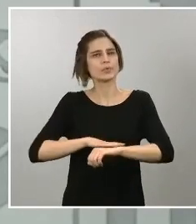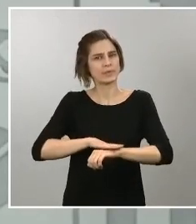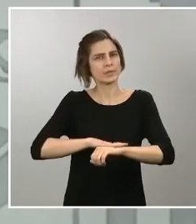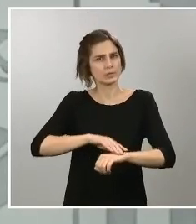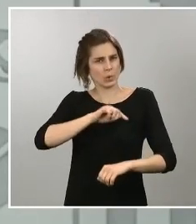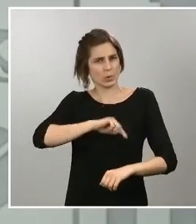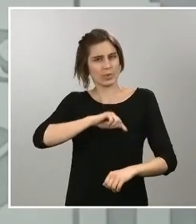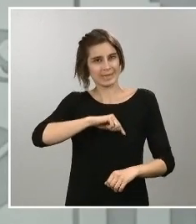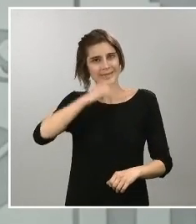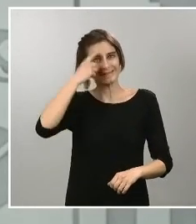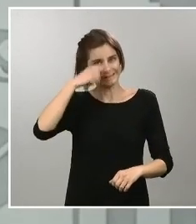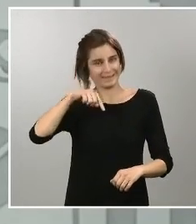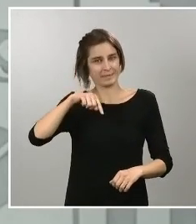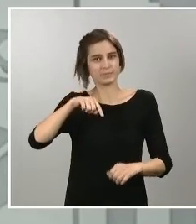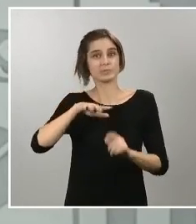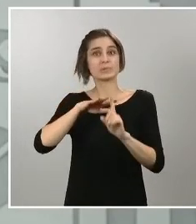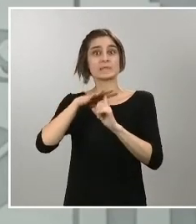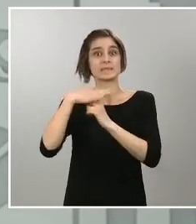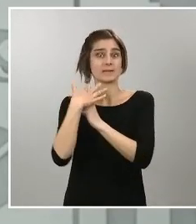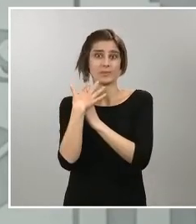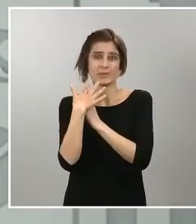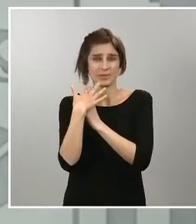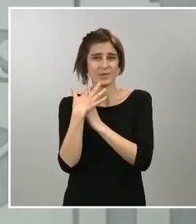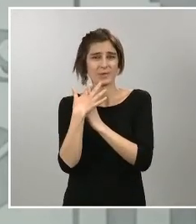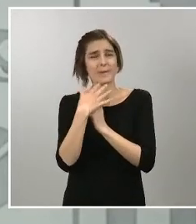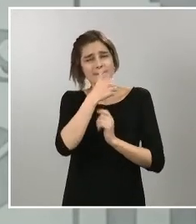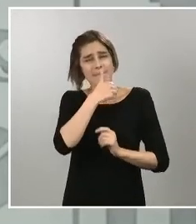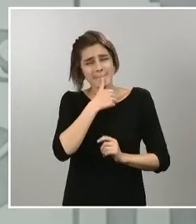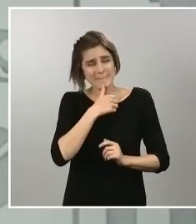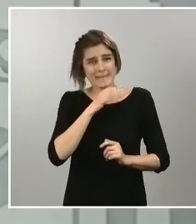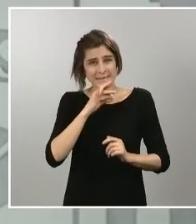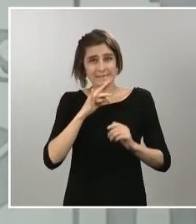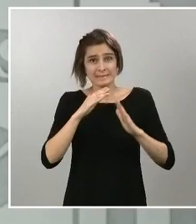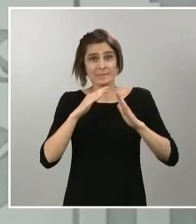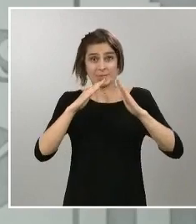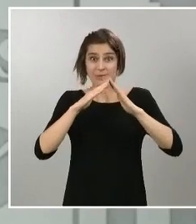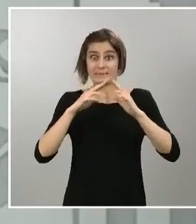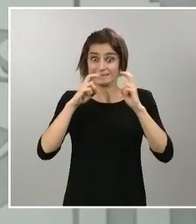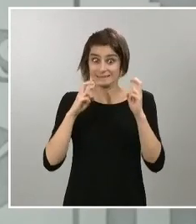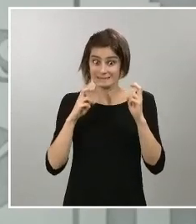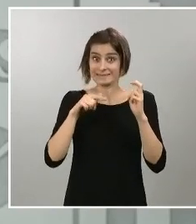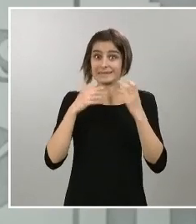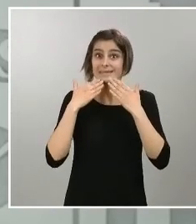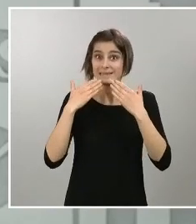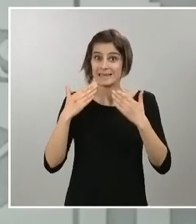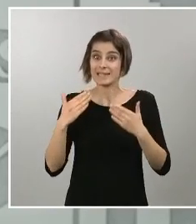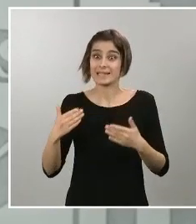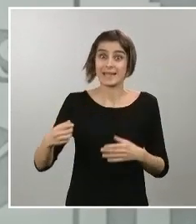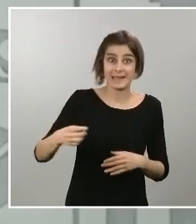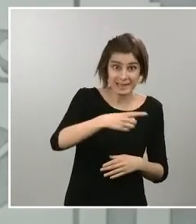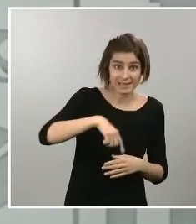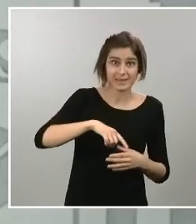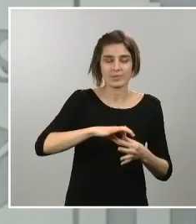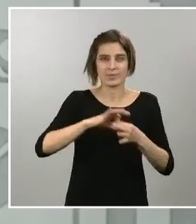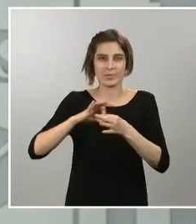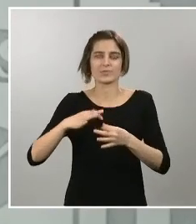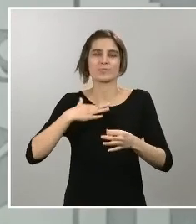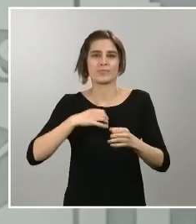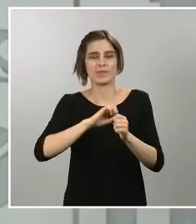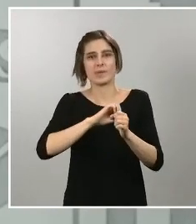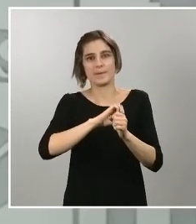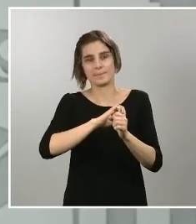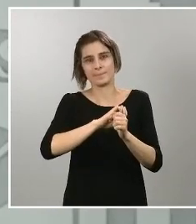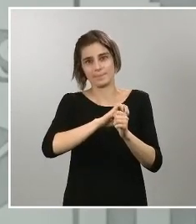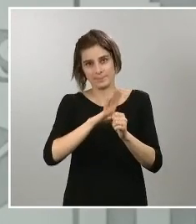necesaria para que entre todos, insisto, seamos capaces de combatir a este virus. Hoy especialmente queremos acordarnos